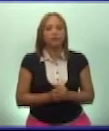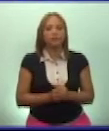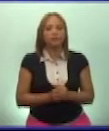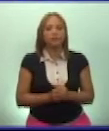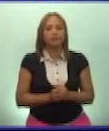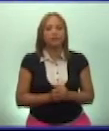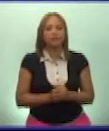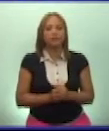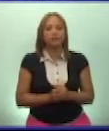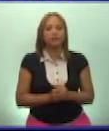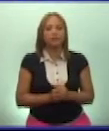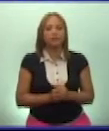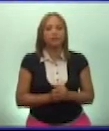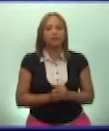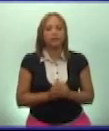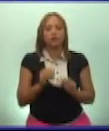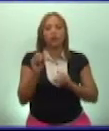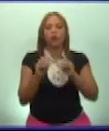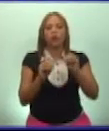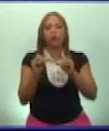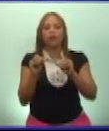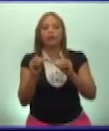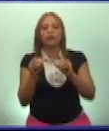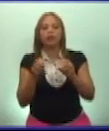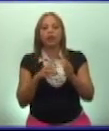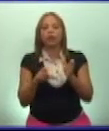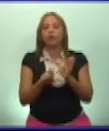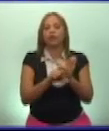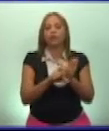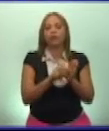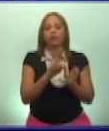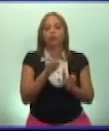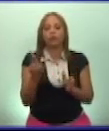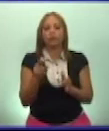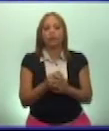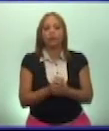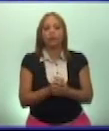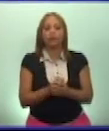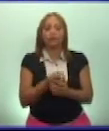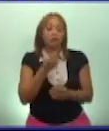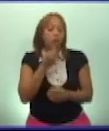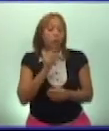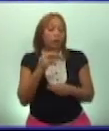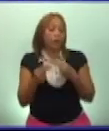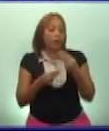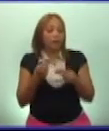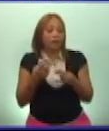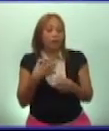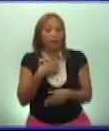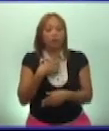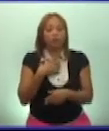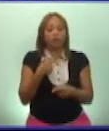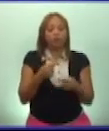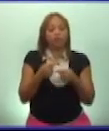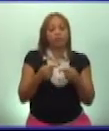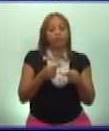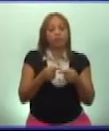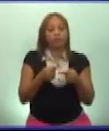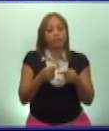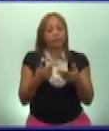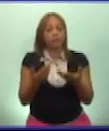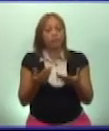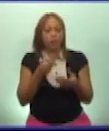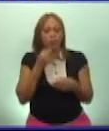a localizar la Constitución de la República. De no poder hacerlo porque en estos momentos no la tengan cercana a ustedes,